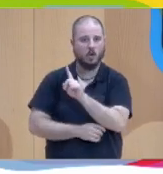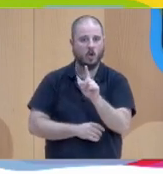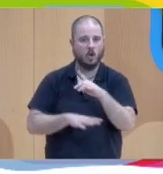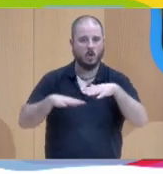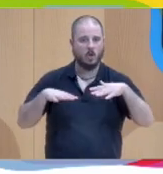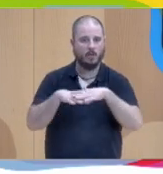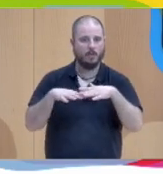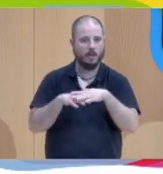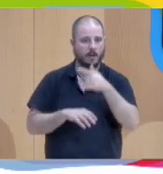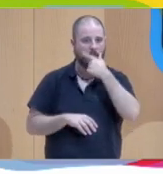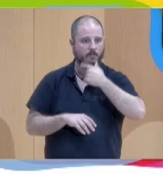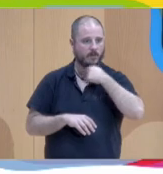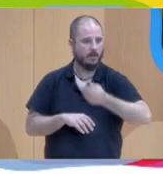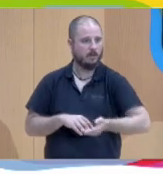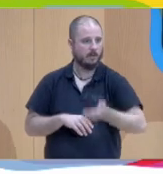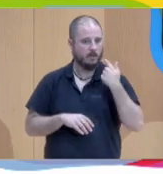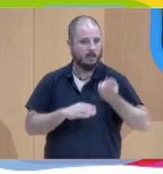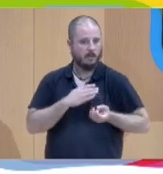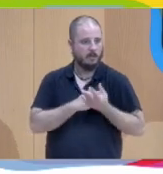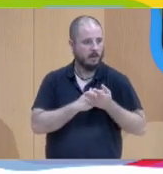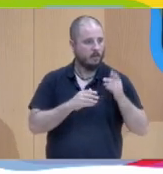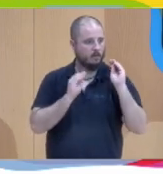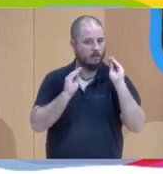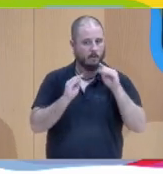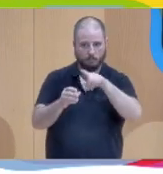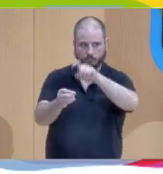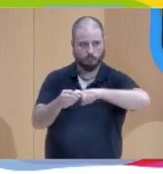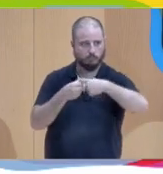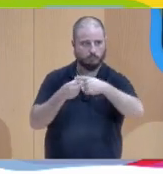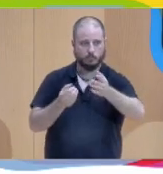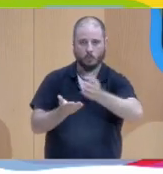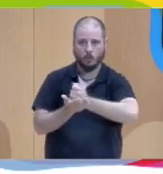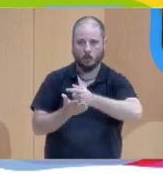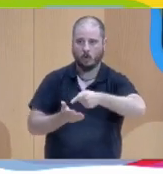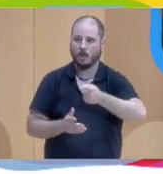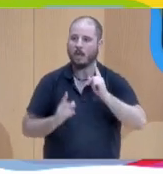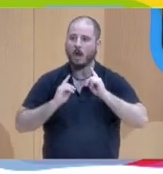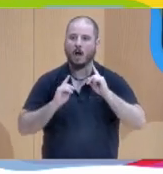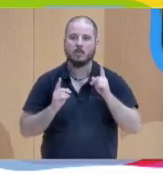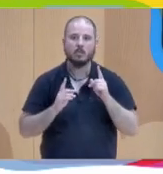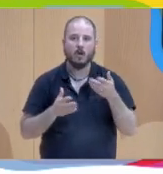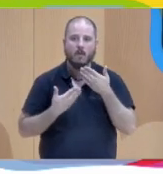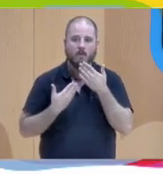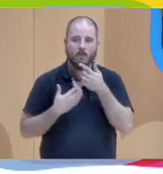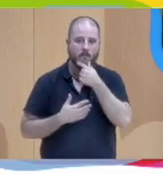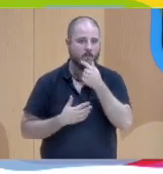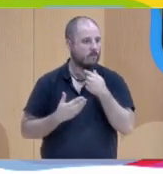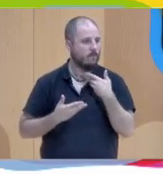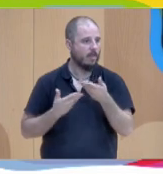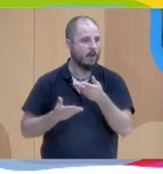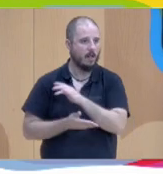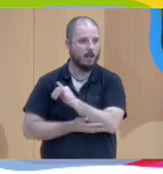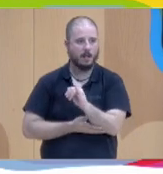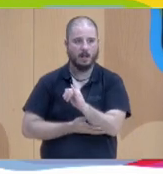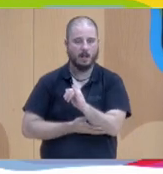facilitadoras que creamos en nuestra formación, donde estamos llevando a cabo casos, facilitaciones, estamos